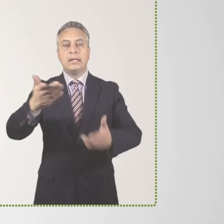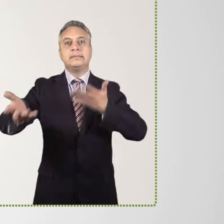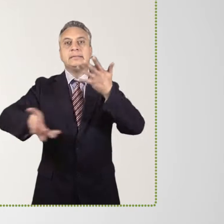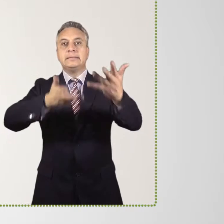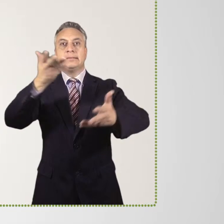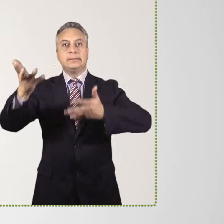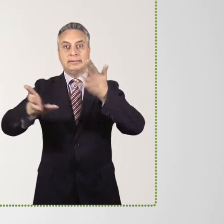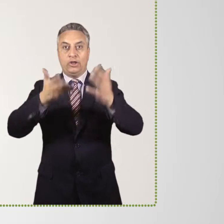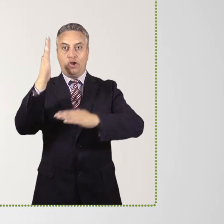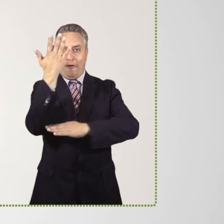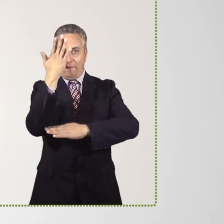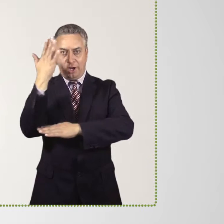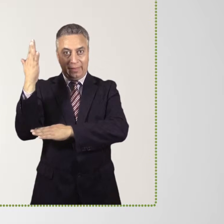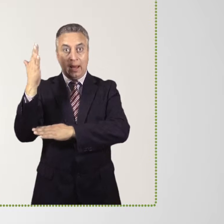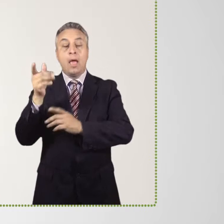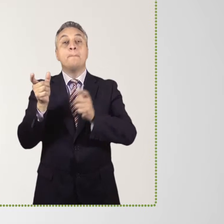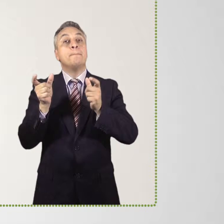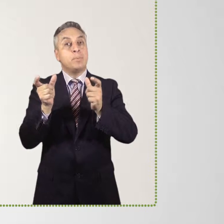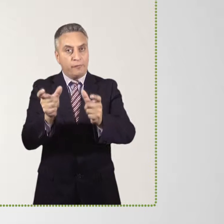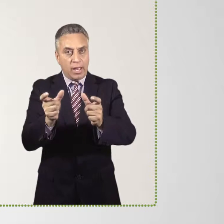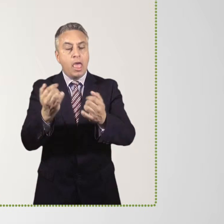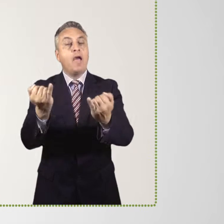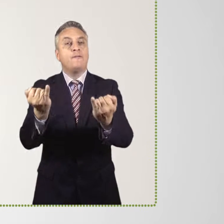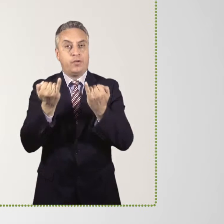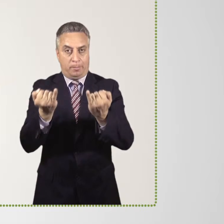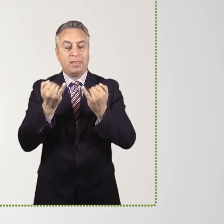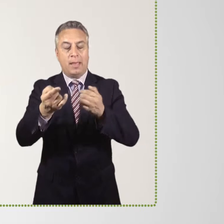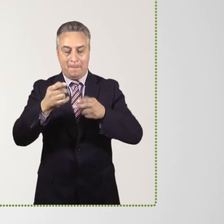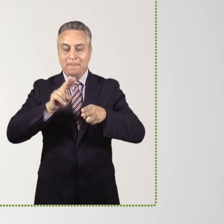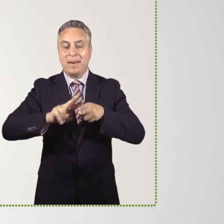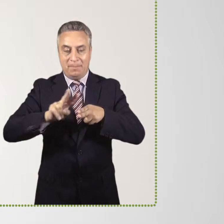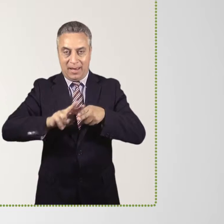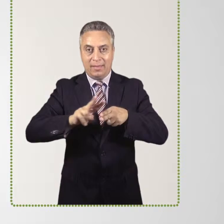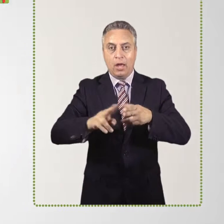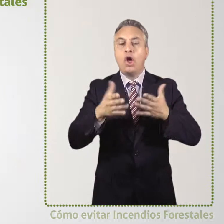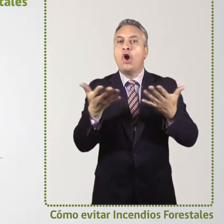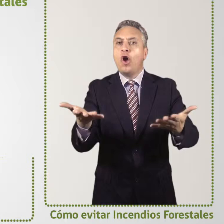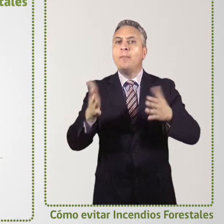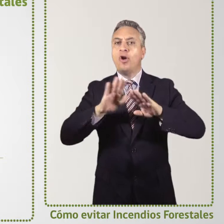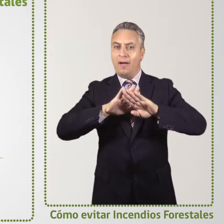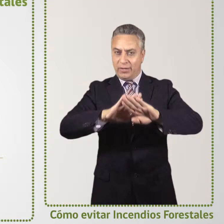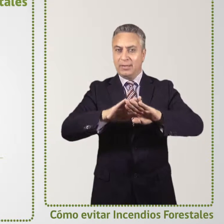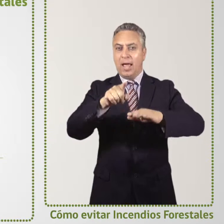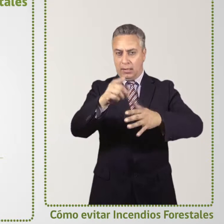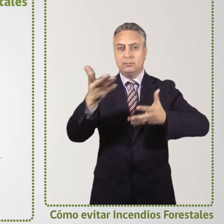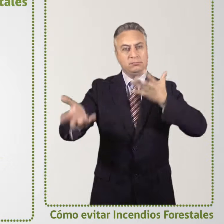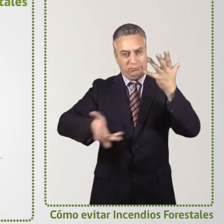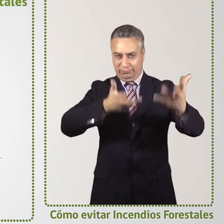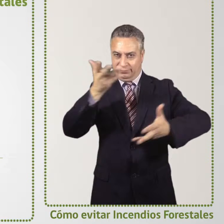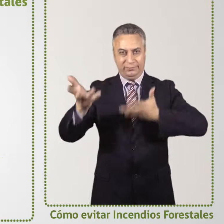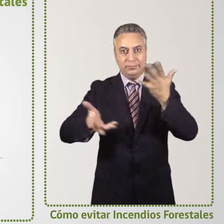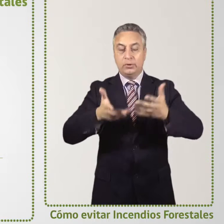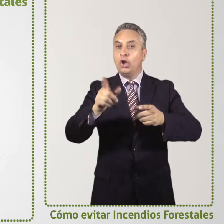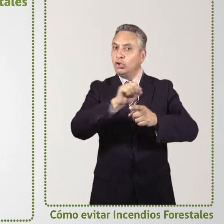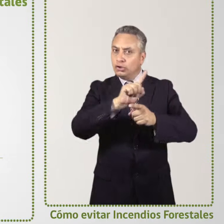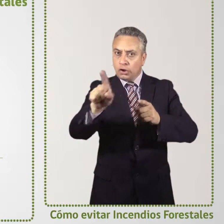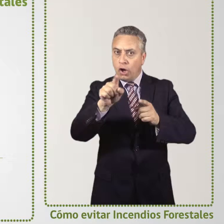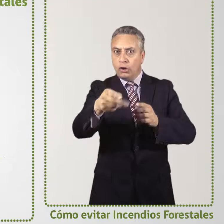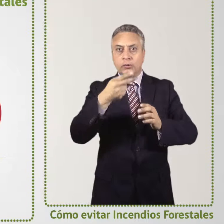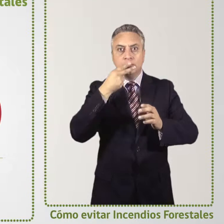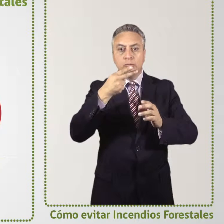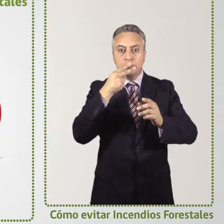Incendios forestales. Previene, infórmate y prepárate. ¿Cómo evitar incendios forestales?